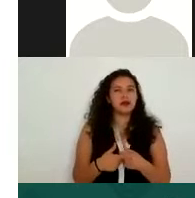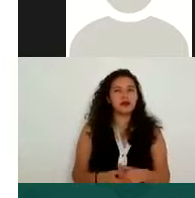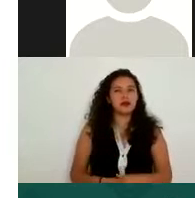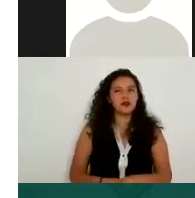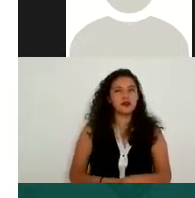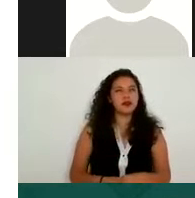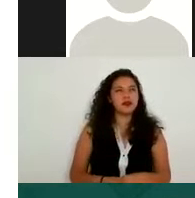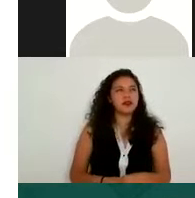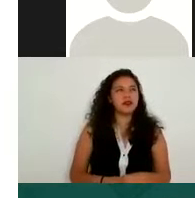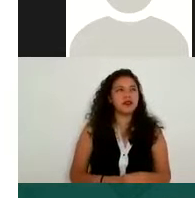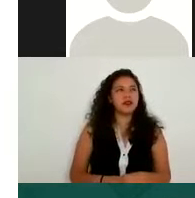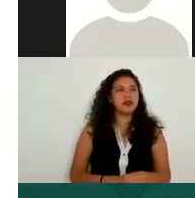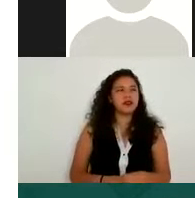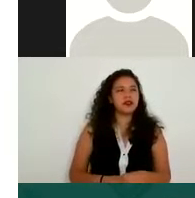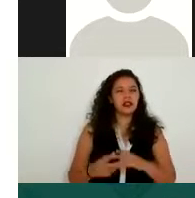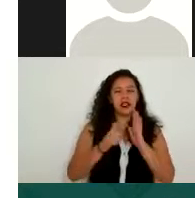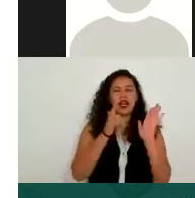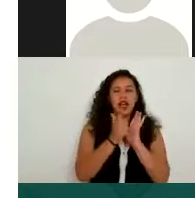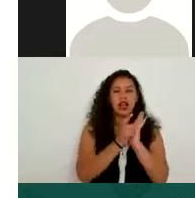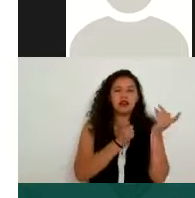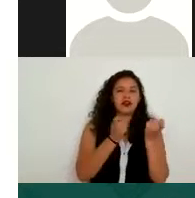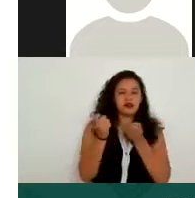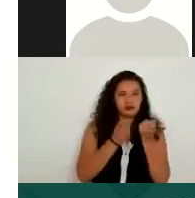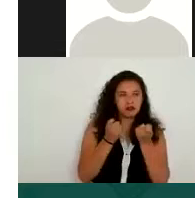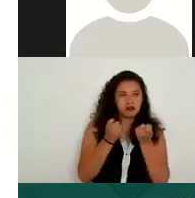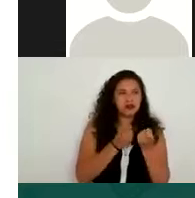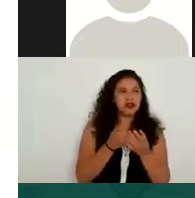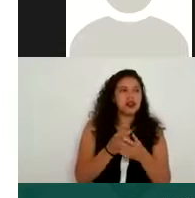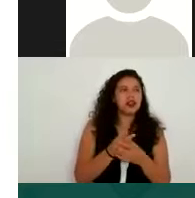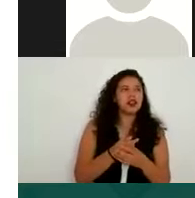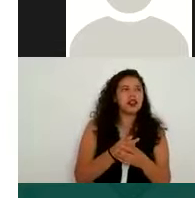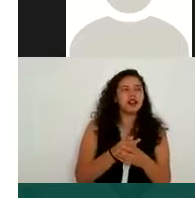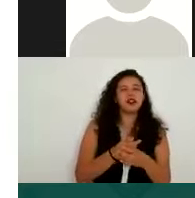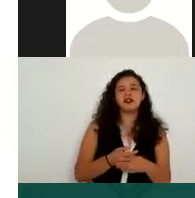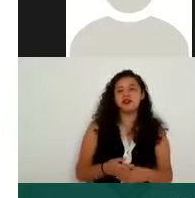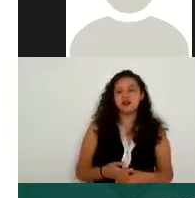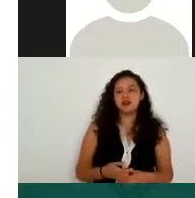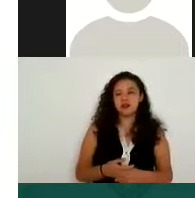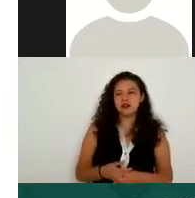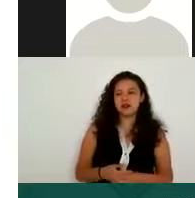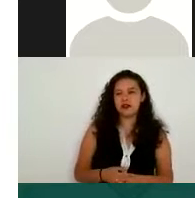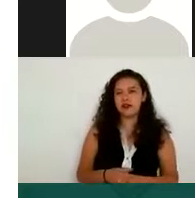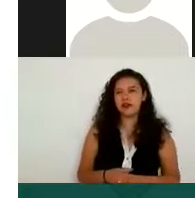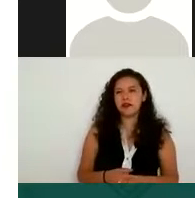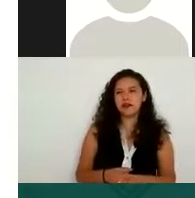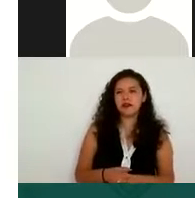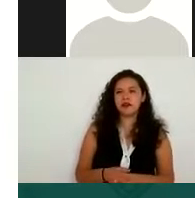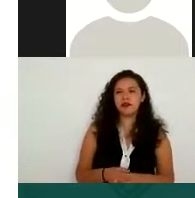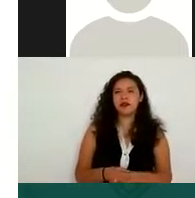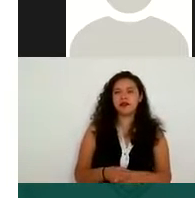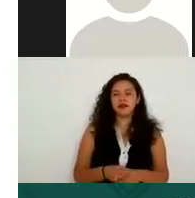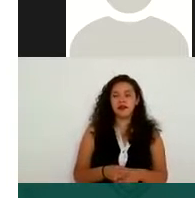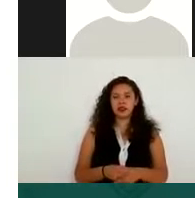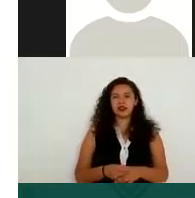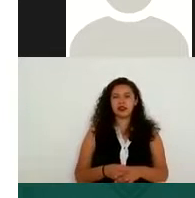esta ley en materia de datos personales. Hay algunas decisiones en lo que son sociedades de formación de eficiencia de personas